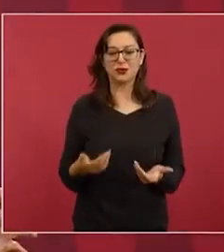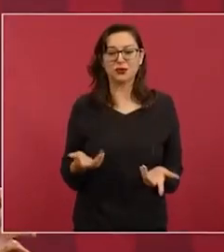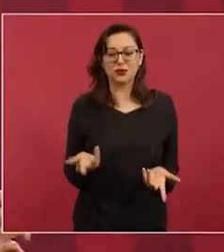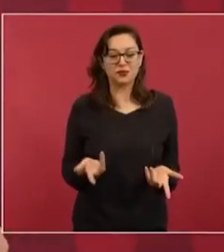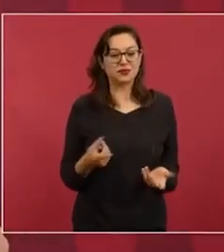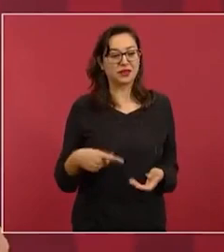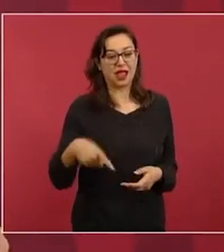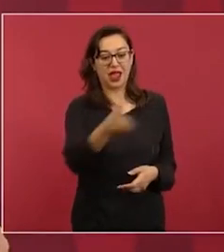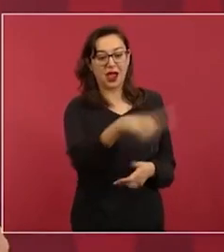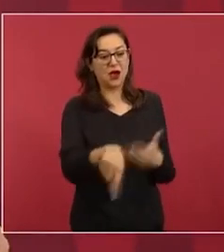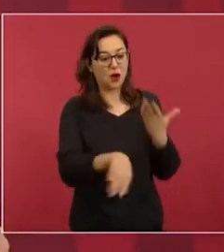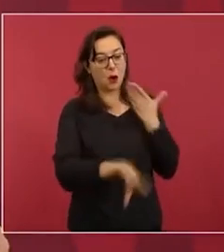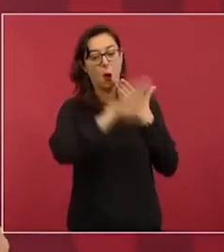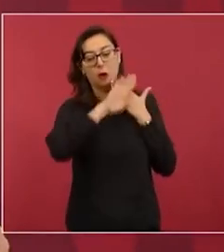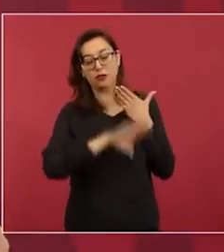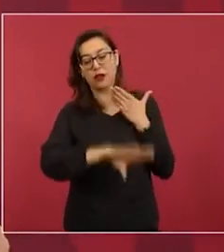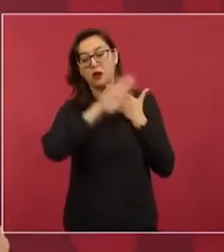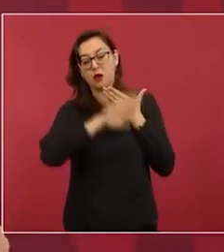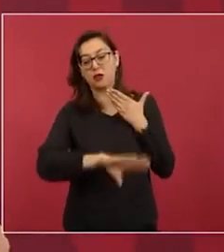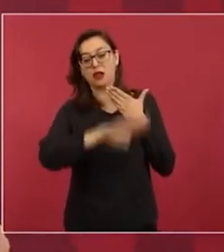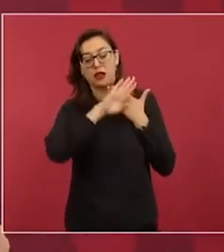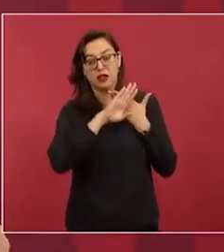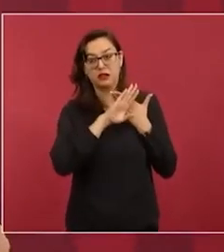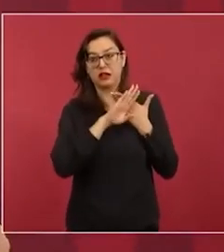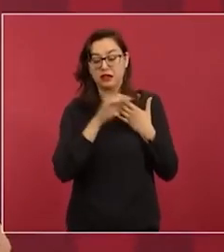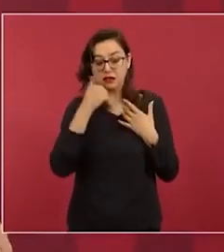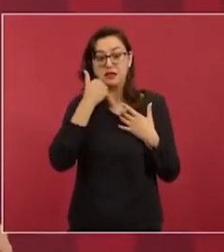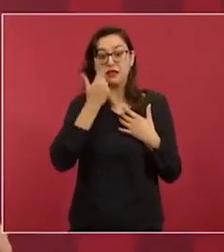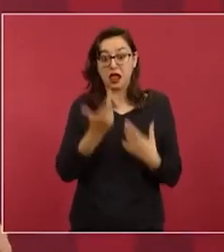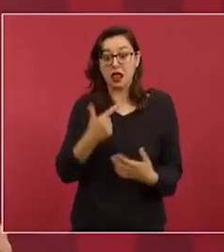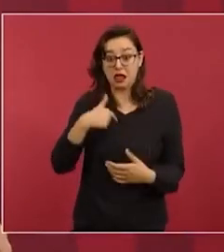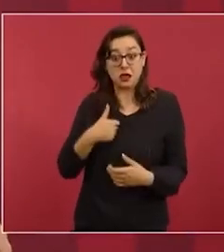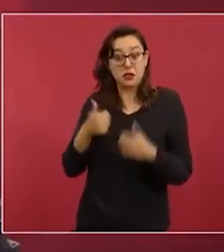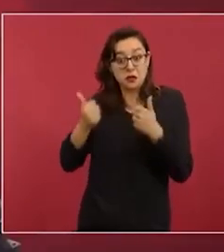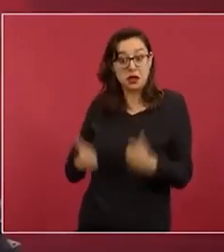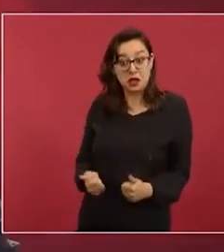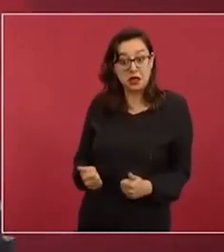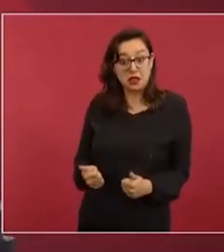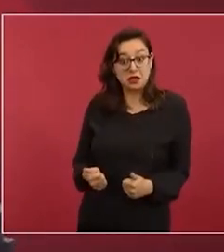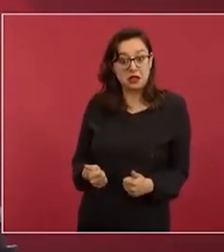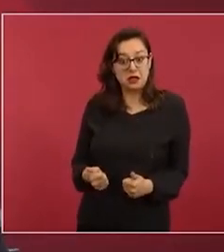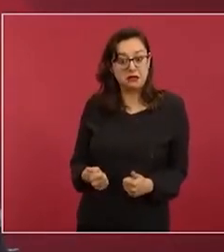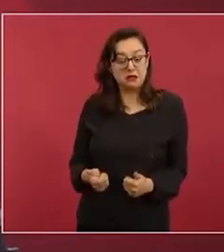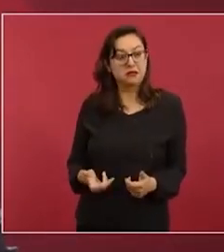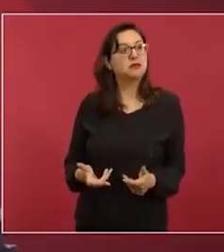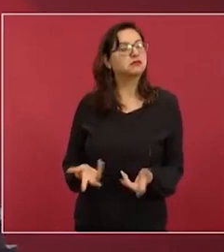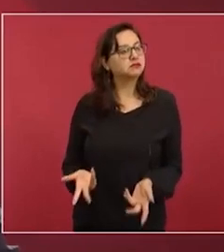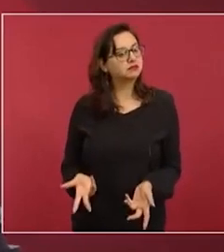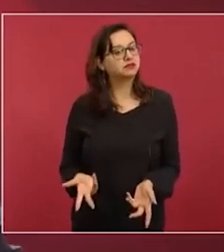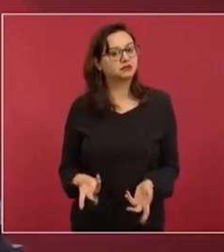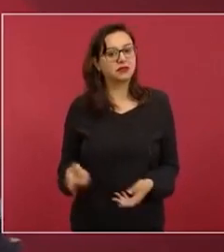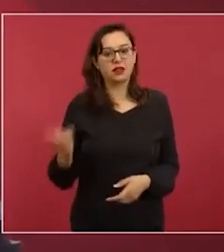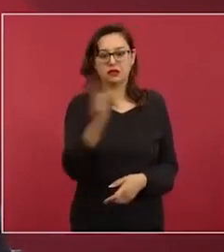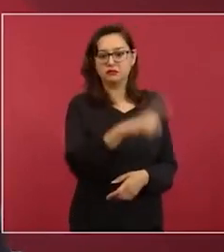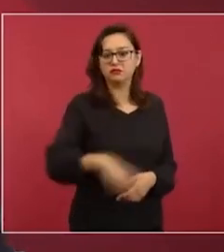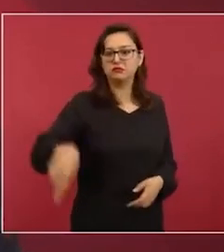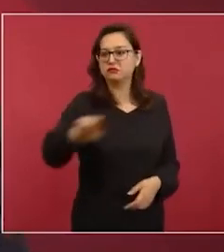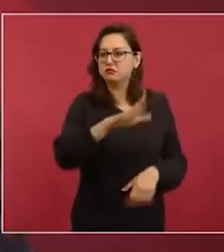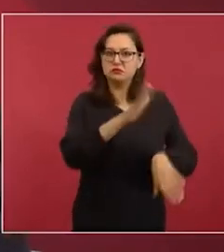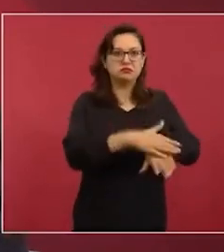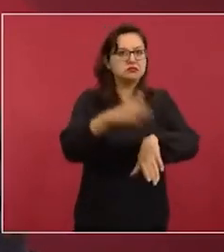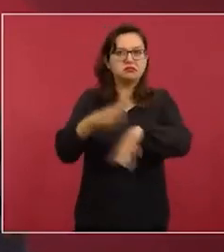Los opositores quieren que yo me quede. Y por eso dicen que no